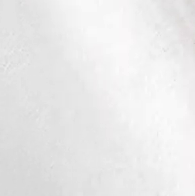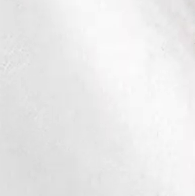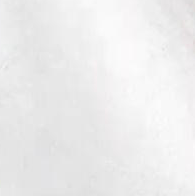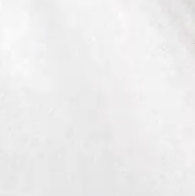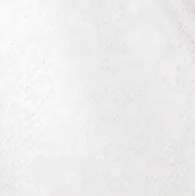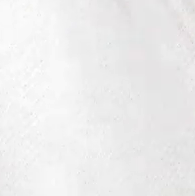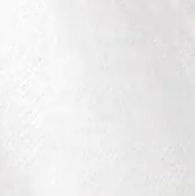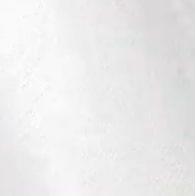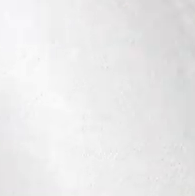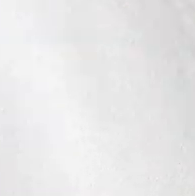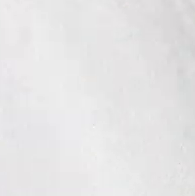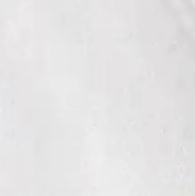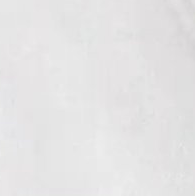¡Gracias! ¡Gracias! ¡Gracias! ¡Gracias! ¡Gracias!